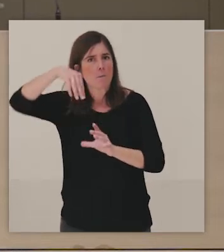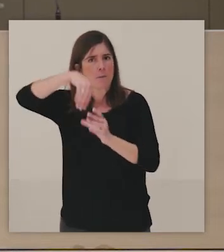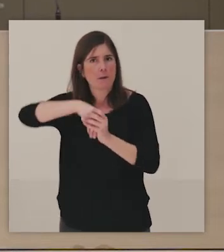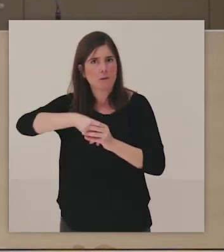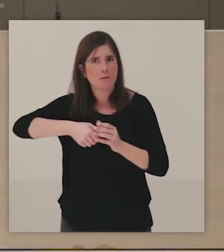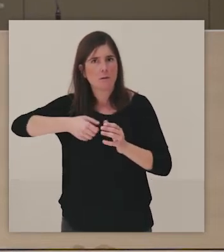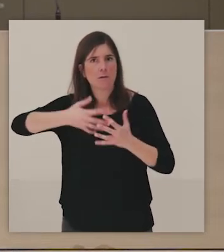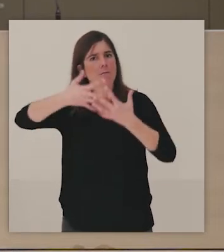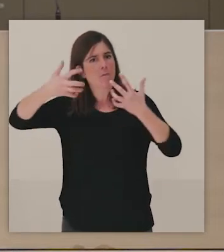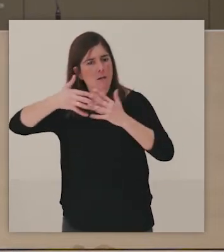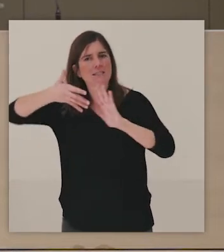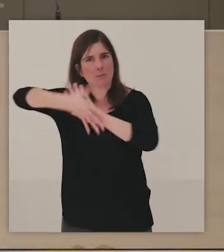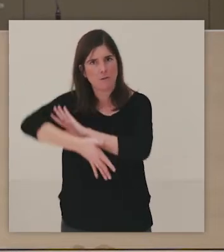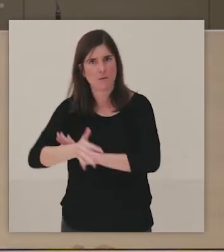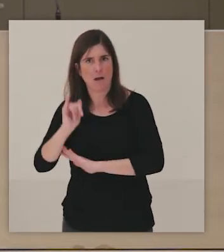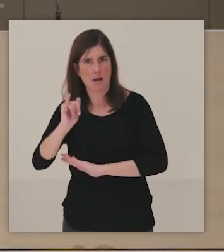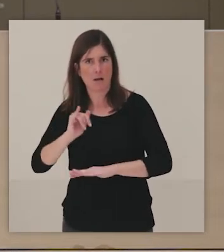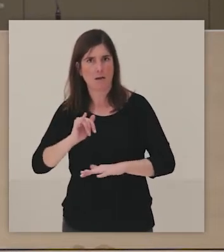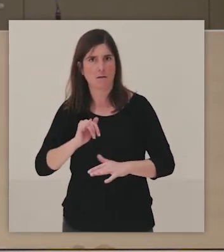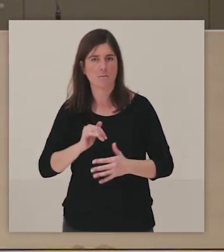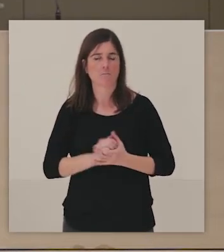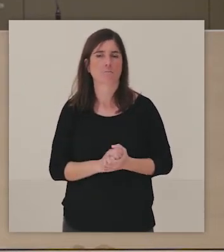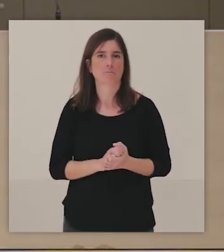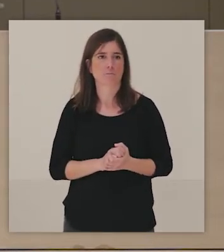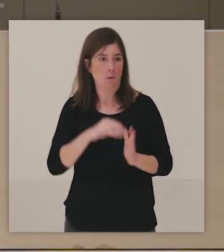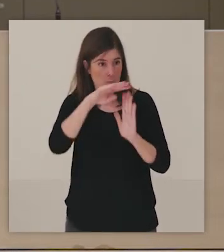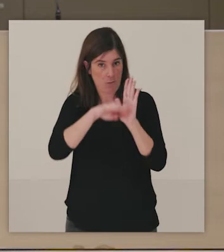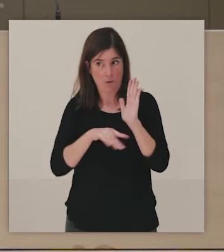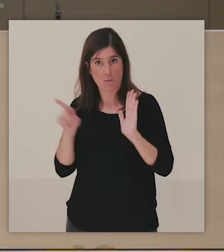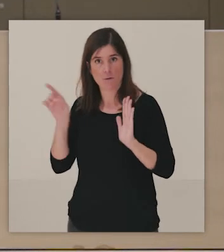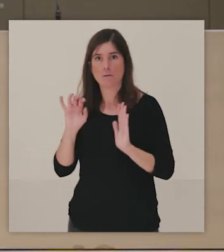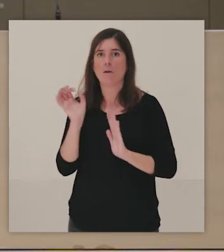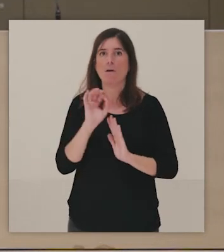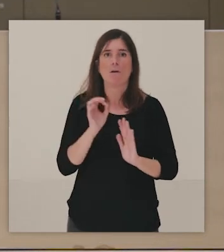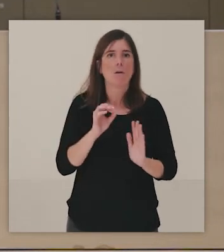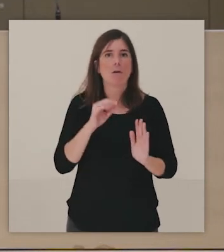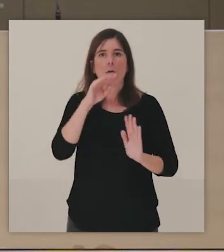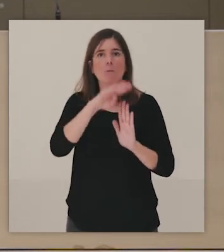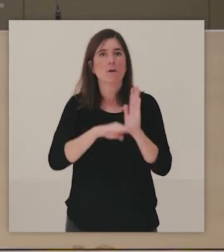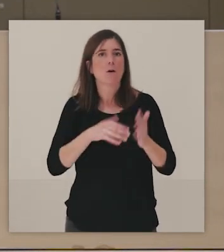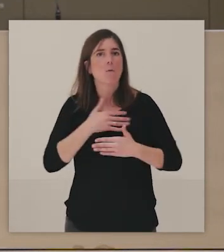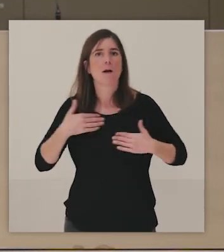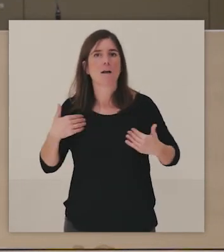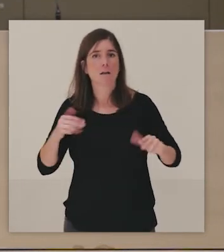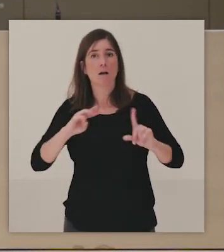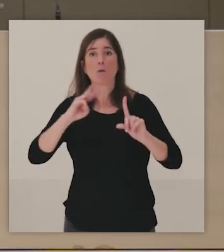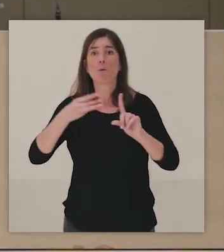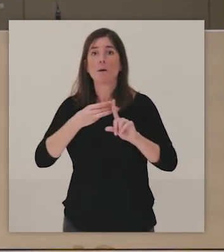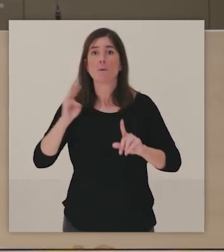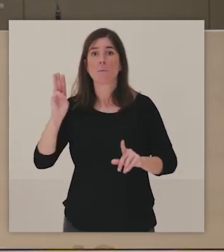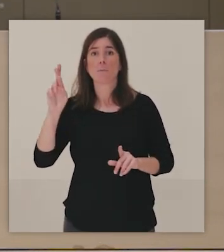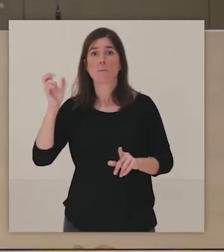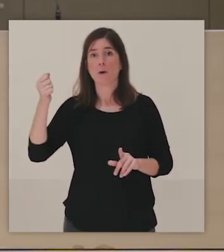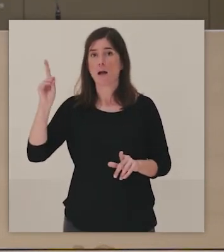ir también localizando recursos y tanto de este programa como de escuela o de lo que queráis.